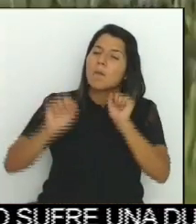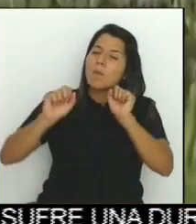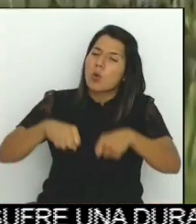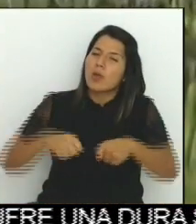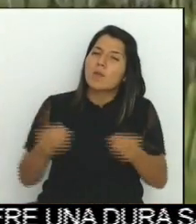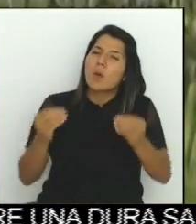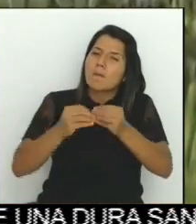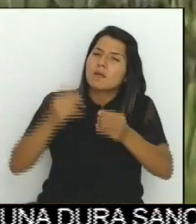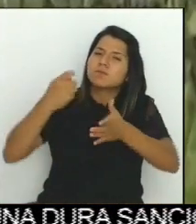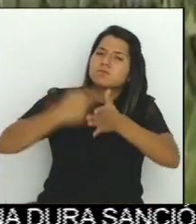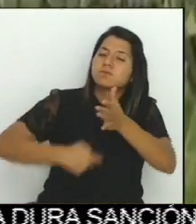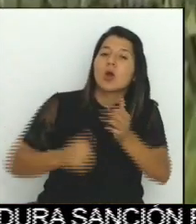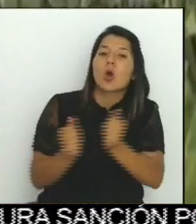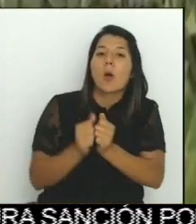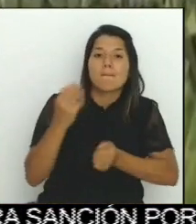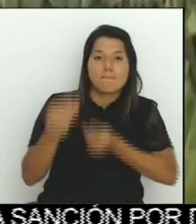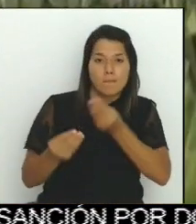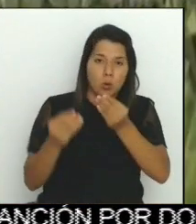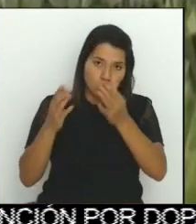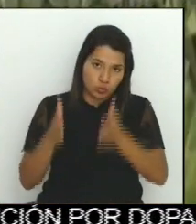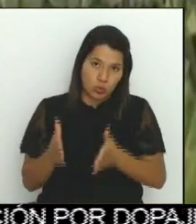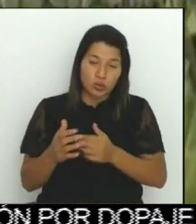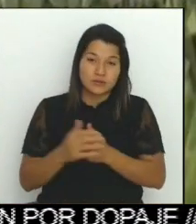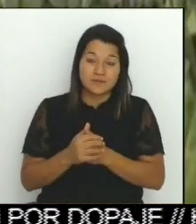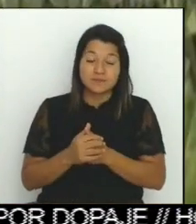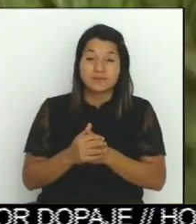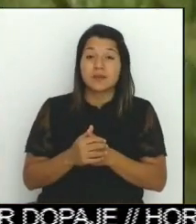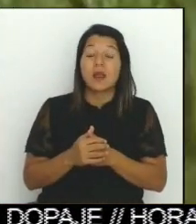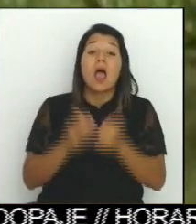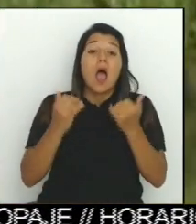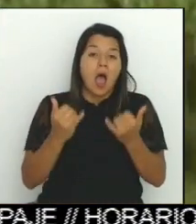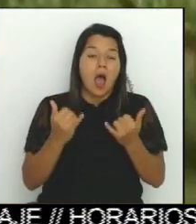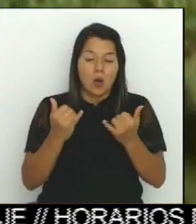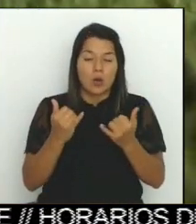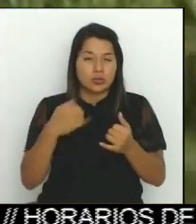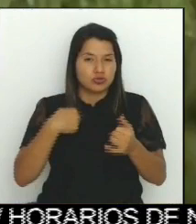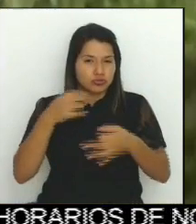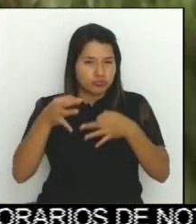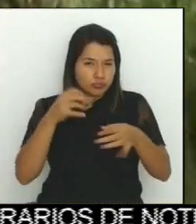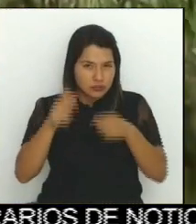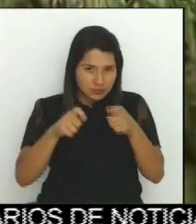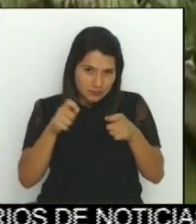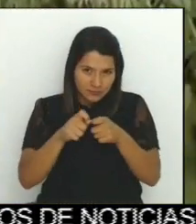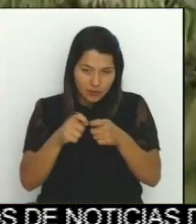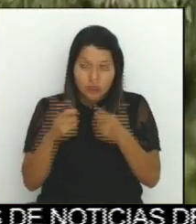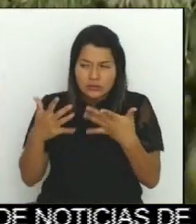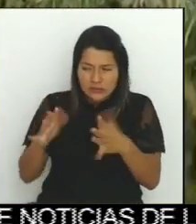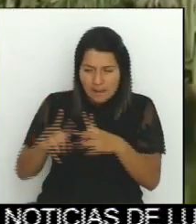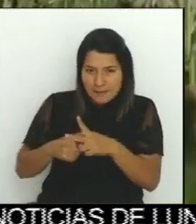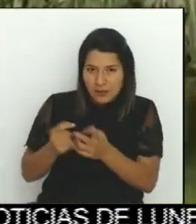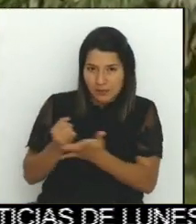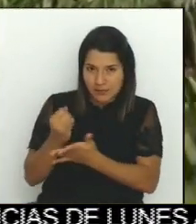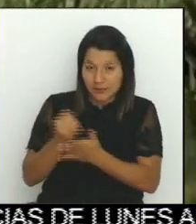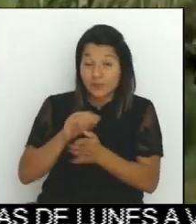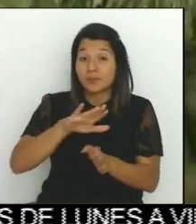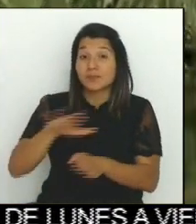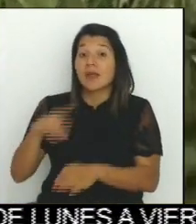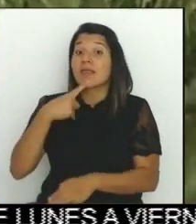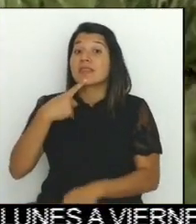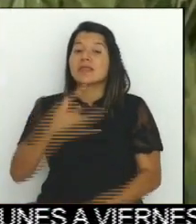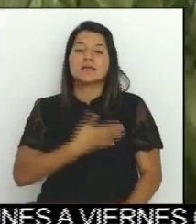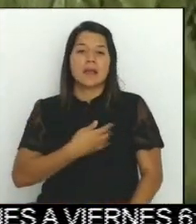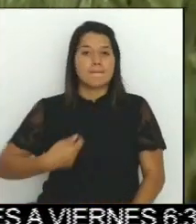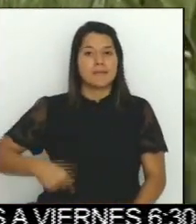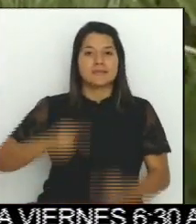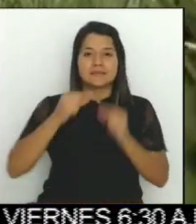En este caso, puntual, los equipos estaban haciendo las investigaciones. Según Chávez, es muy importante actuar de forma más severa